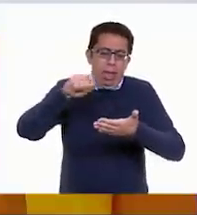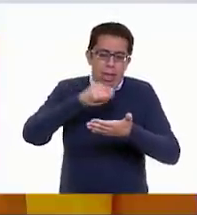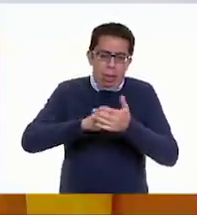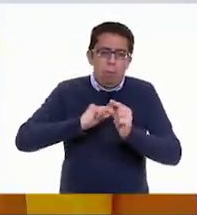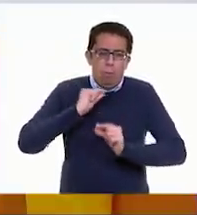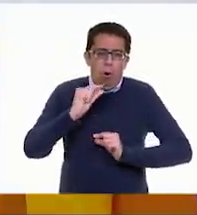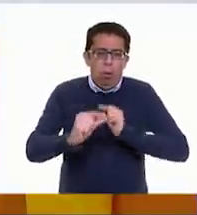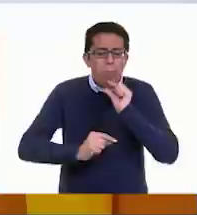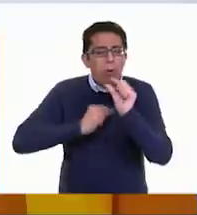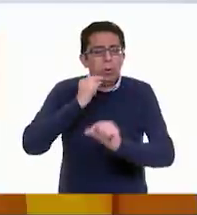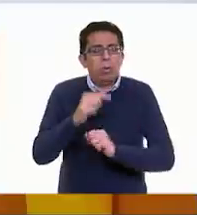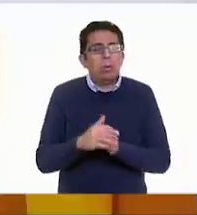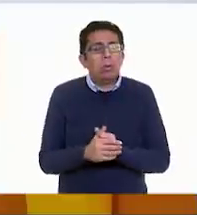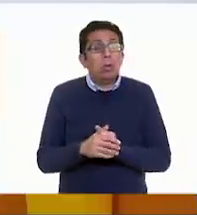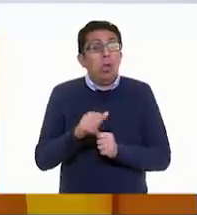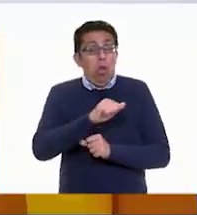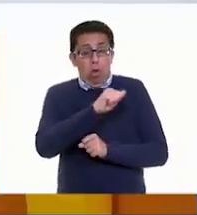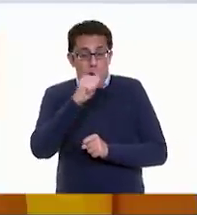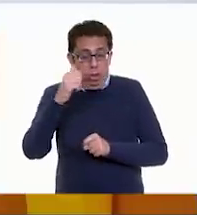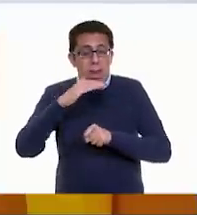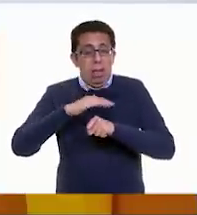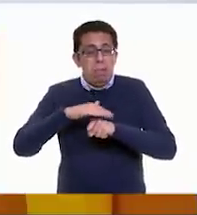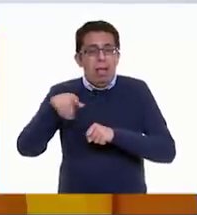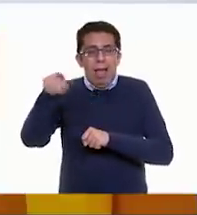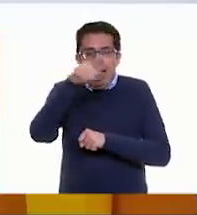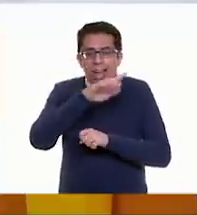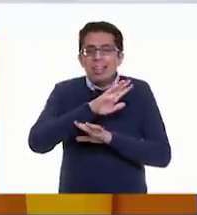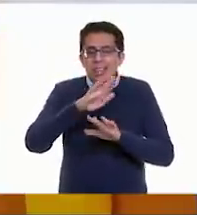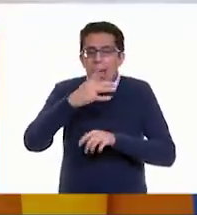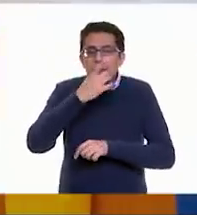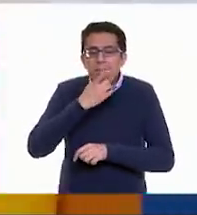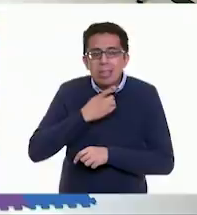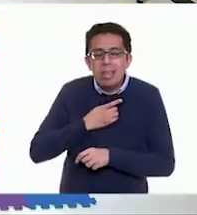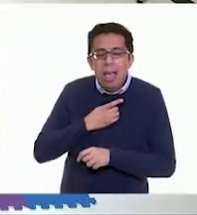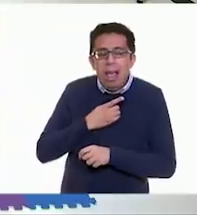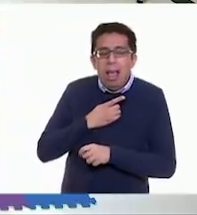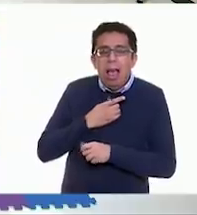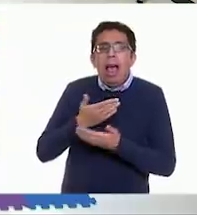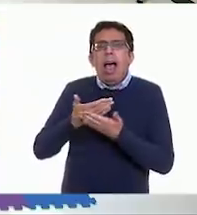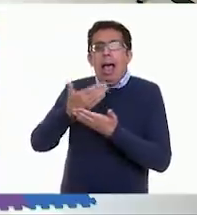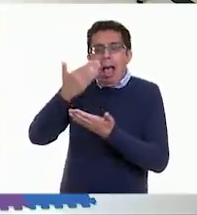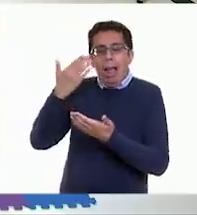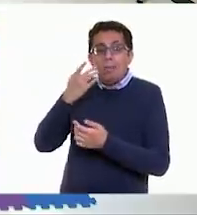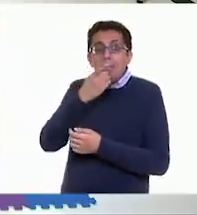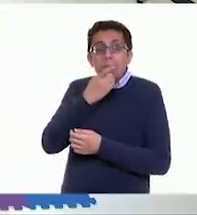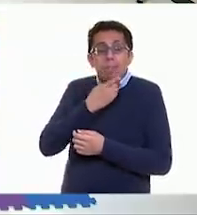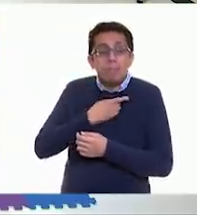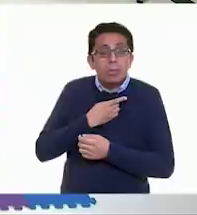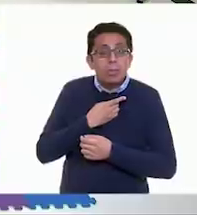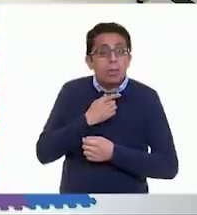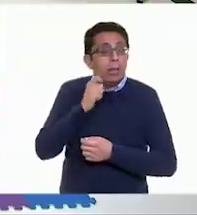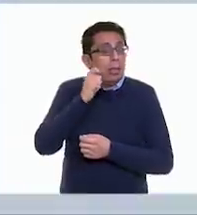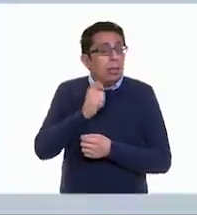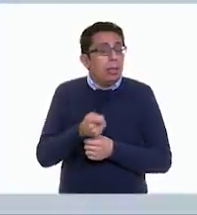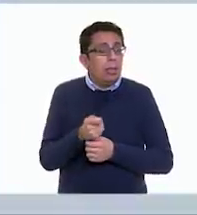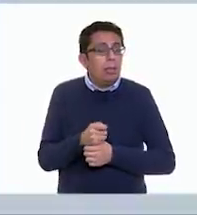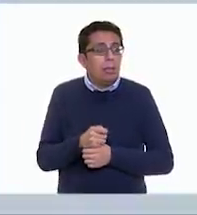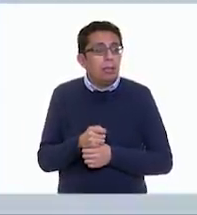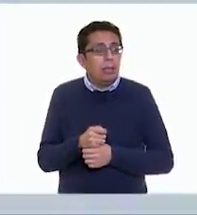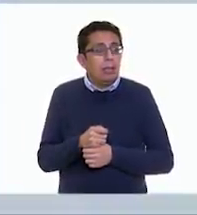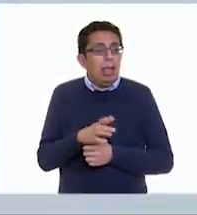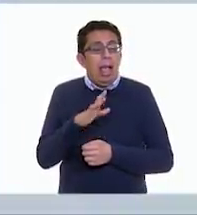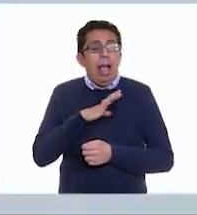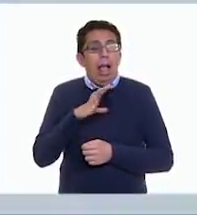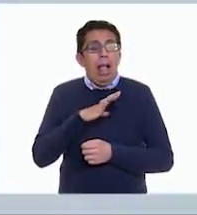Sí, qué bueno. Y hay otra más, y ya nos dijeron nuestros niños y niños. Es el que decían hace rato. Y aquí lo tengo, ¿dónde está?